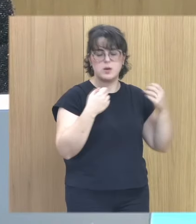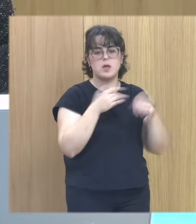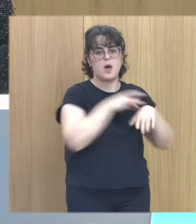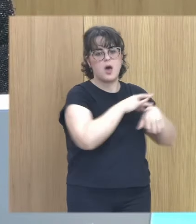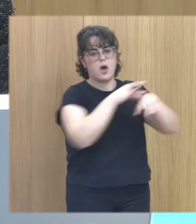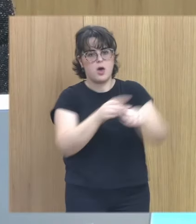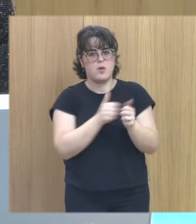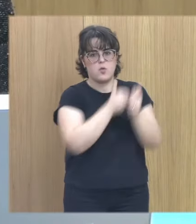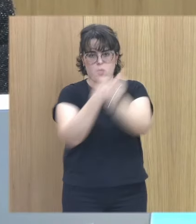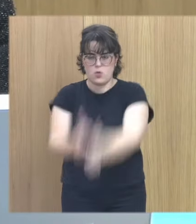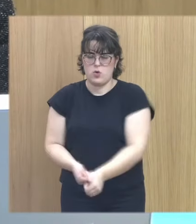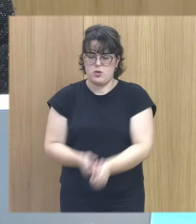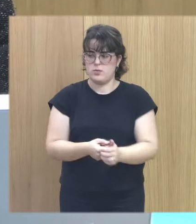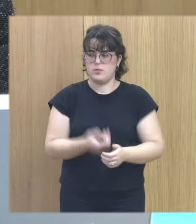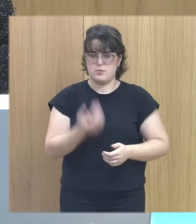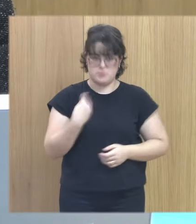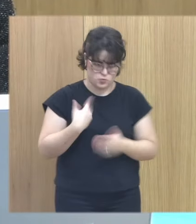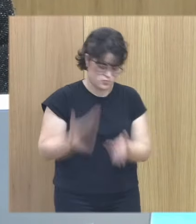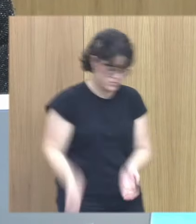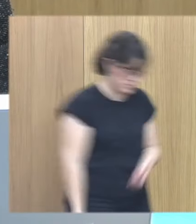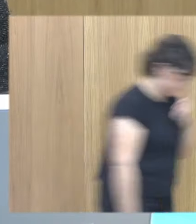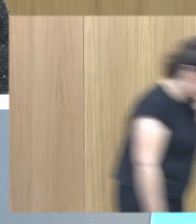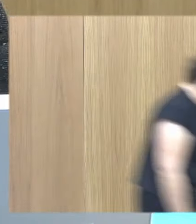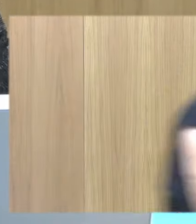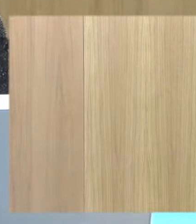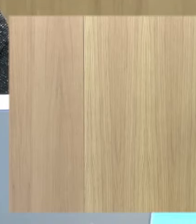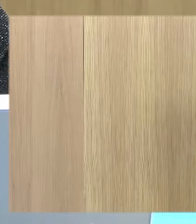acompañar ese proceso pero yo no les voy a decir que no